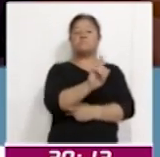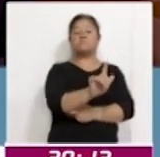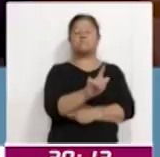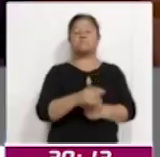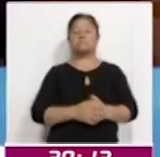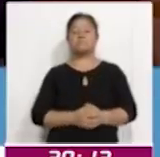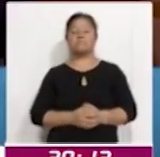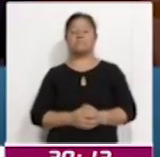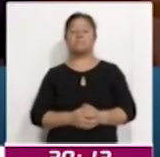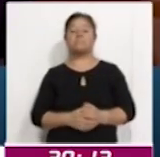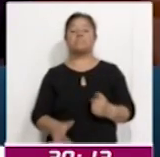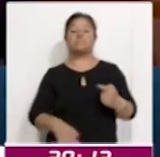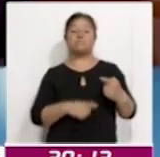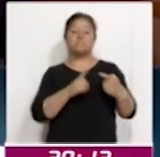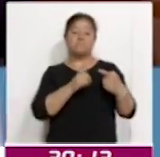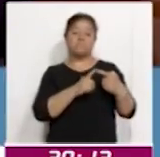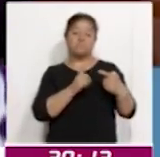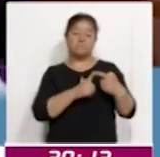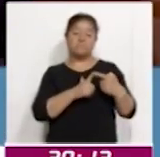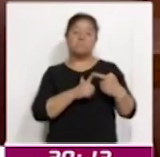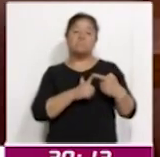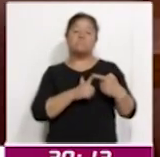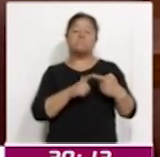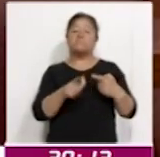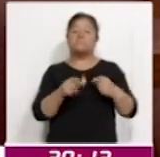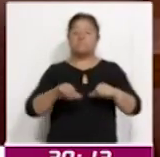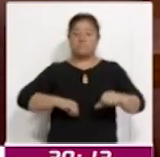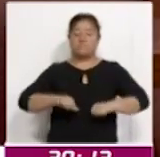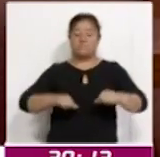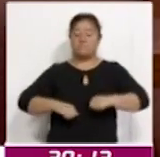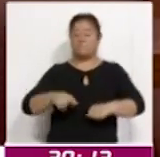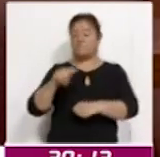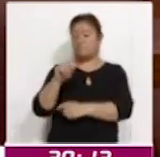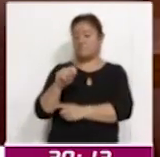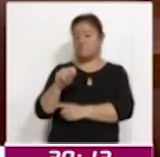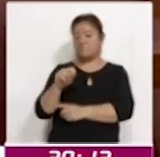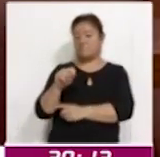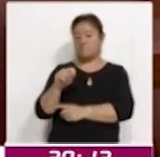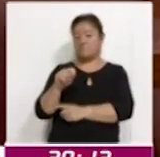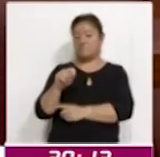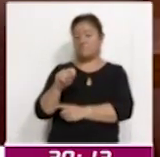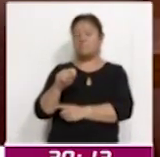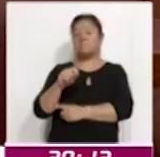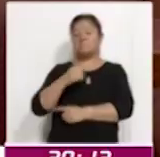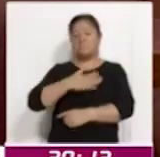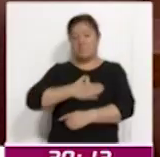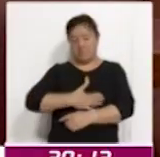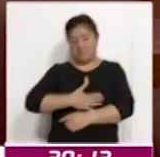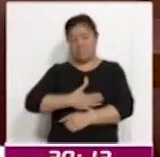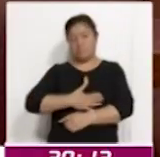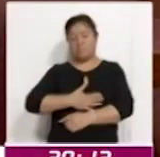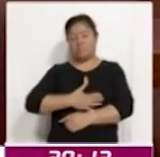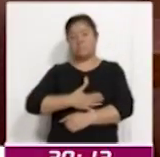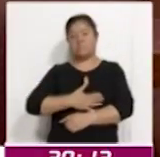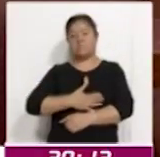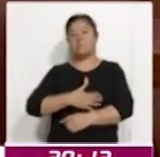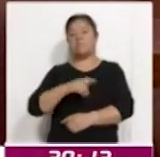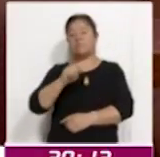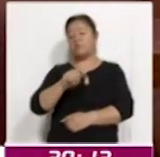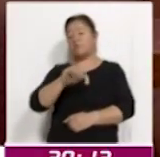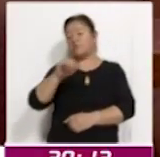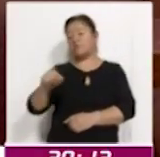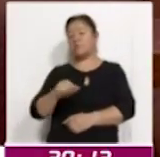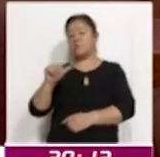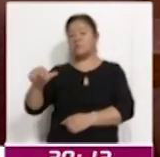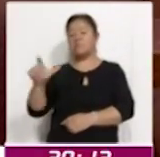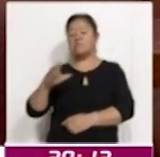primero con una actividad que organiza el Tribunal de Justicia Administrativa en el Estado. Este evento